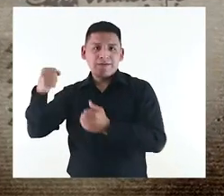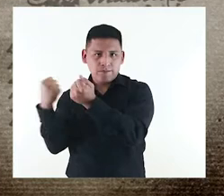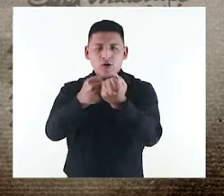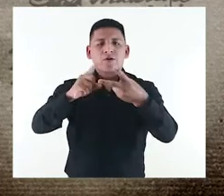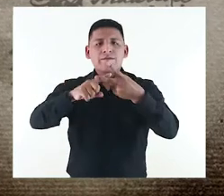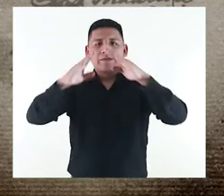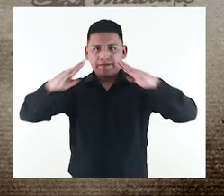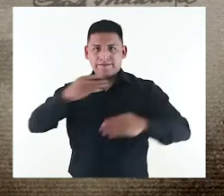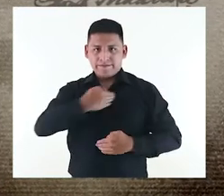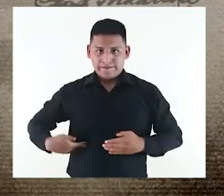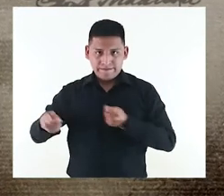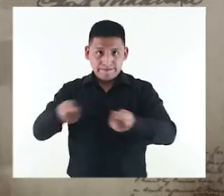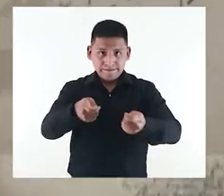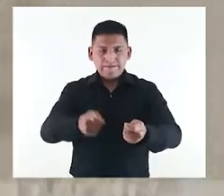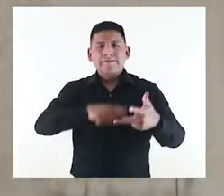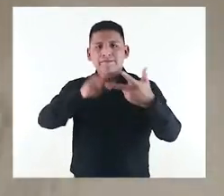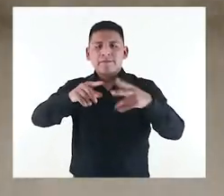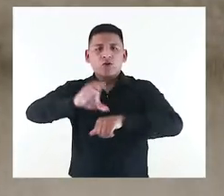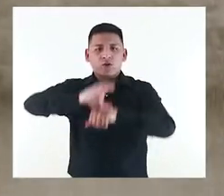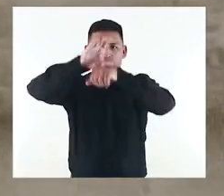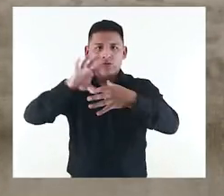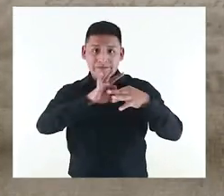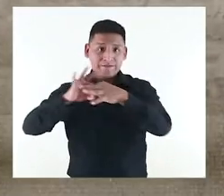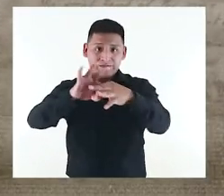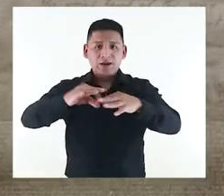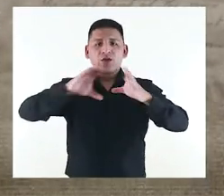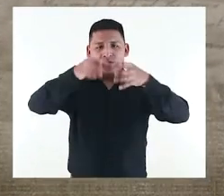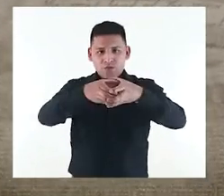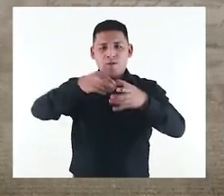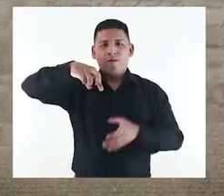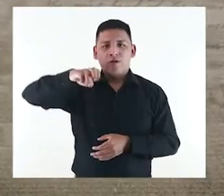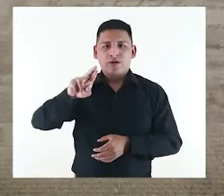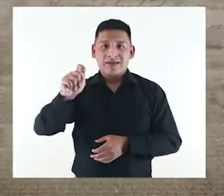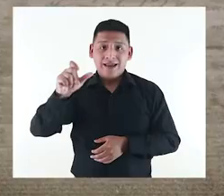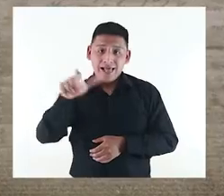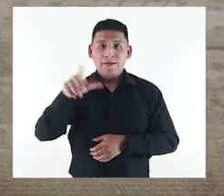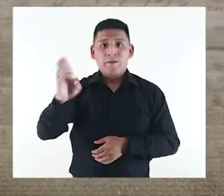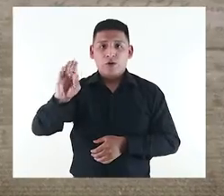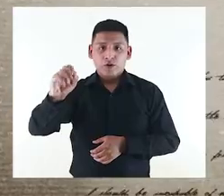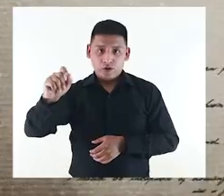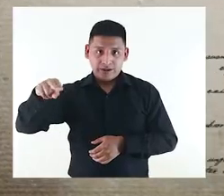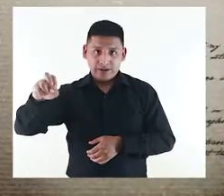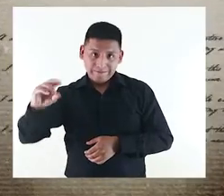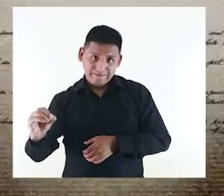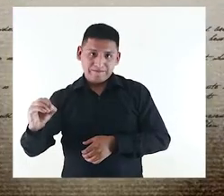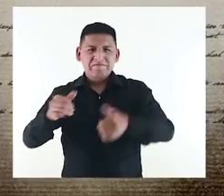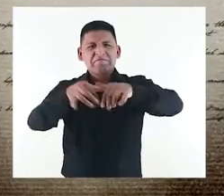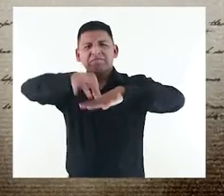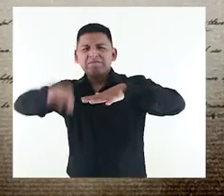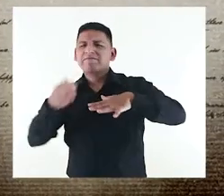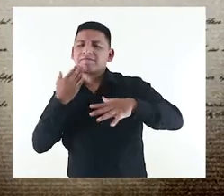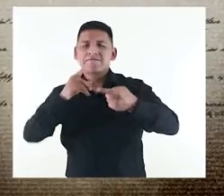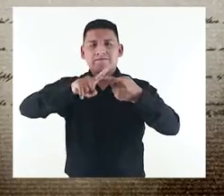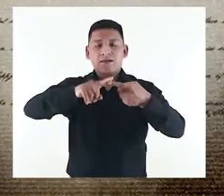Arzobispal, el Palacio de Gobierno, y sería continuado por el Club de la Unión y todo el Portal de Botoneros. Los arquitectos